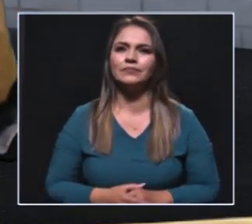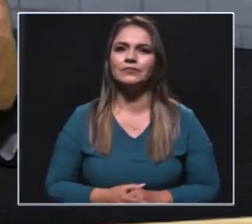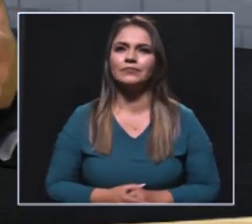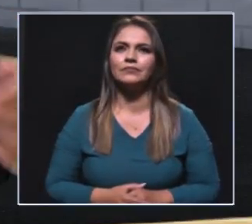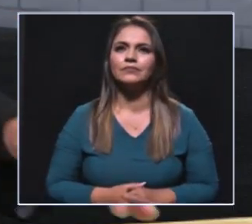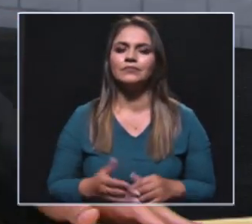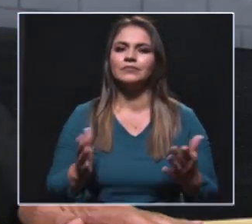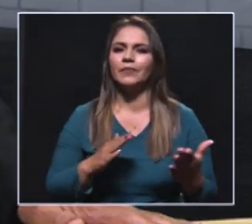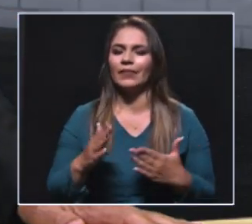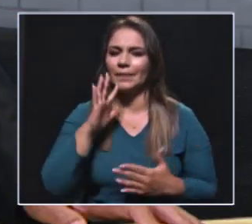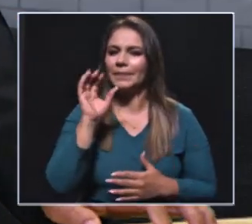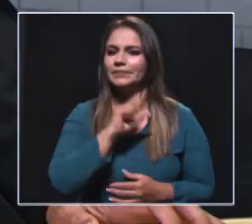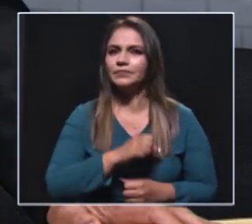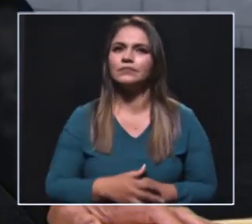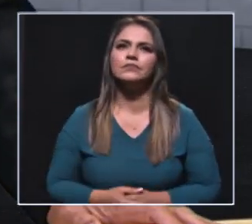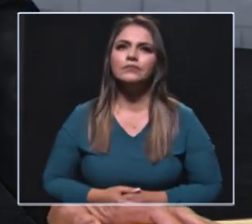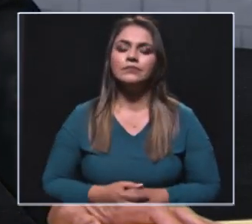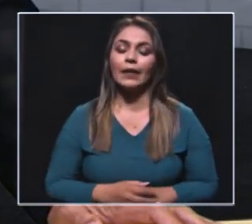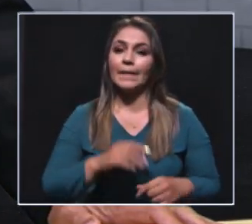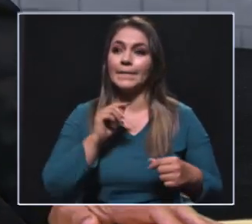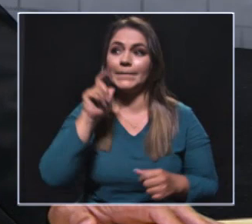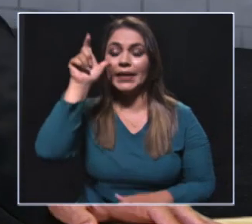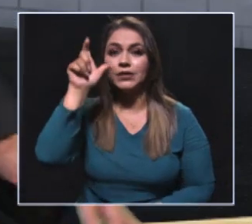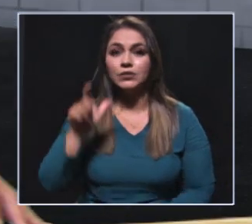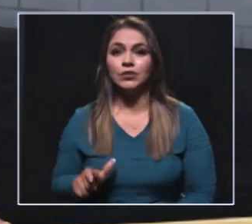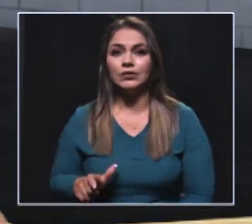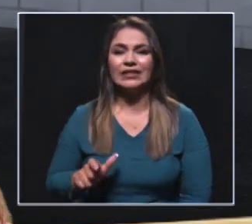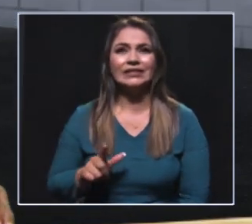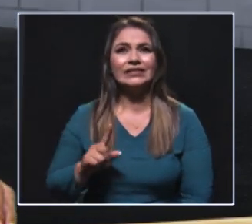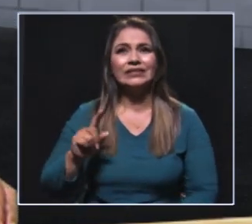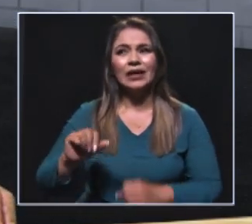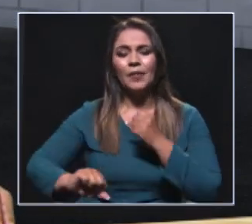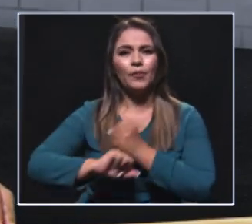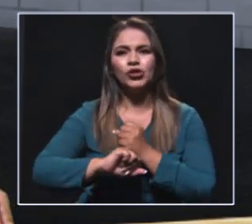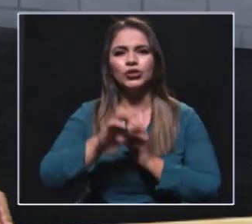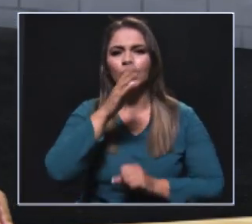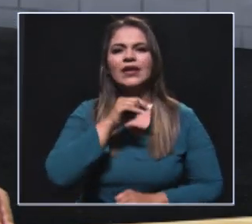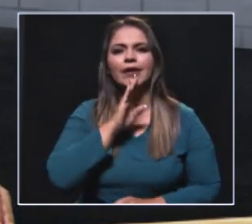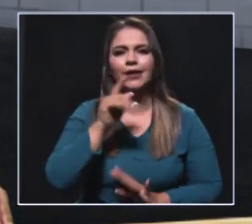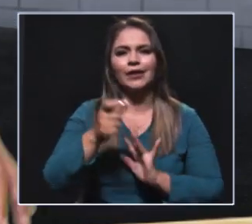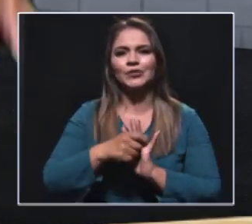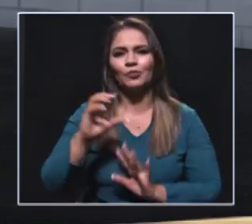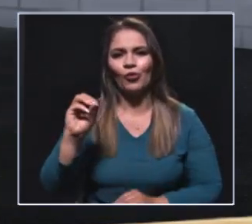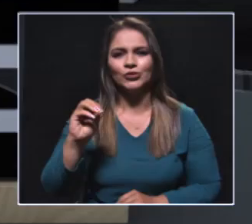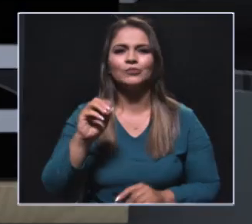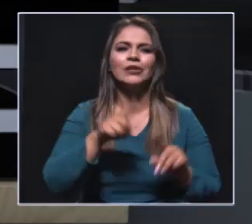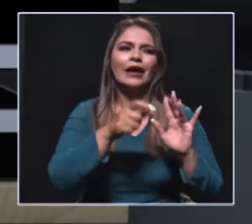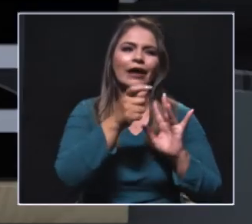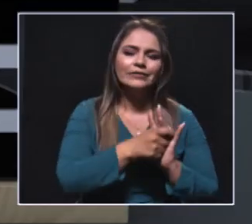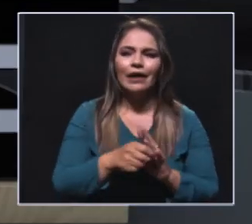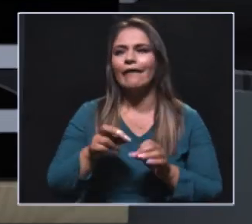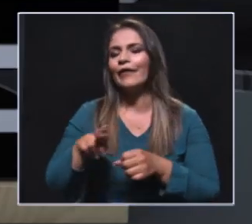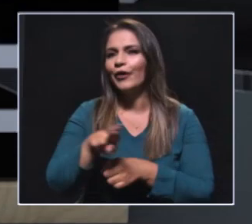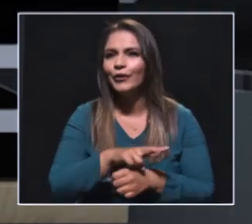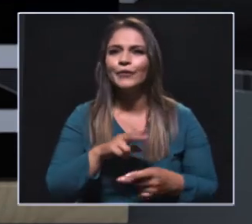Y nos hemos encontrado en que nos dicen, vean, la primera persona con la que no encuentro a veces aliado es mi esposo. Ah, ok, son casadas. Que son en las regiones,